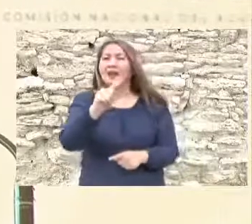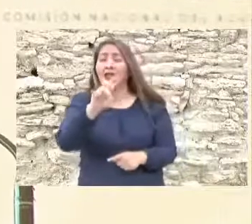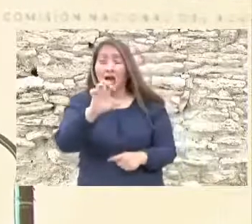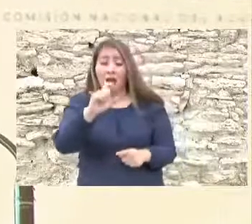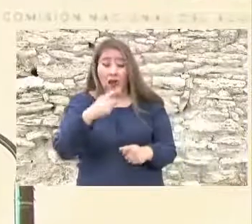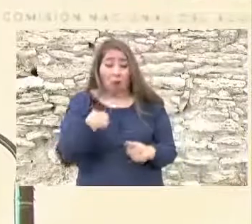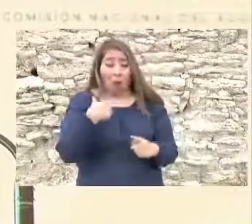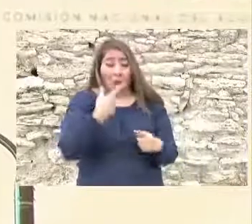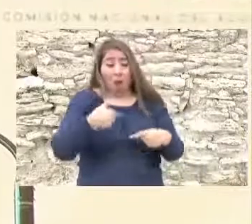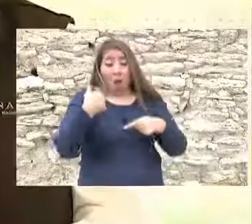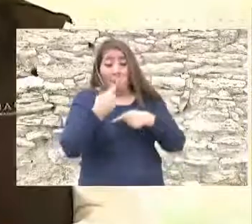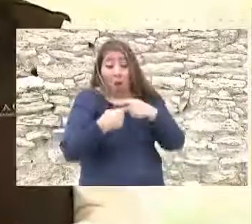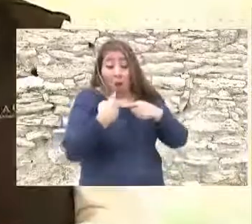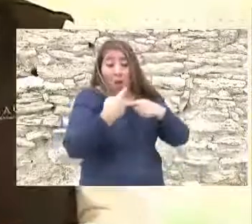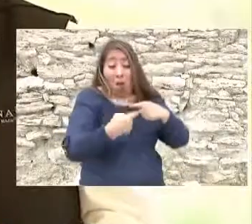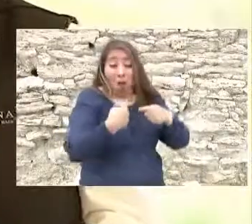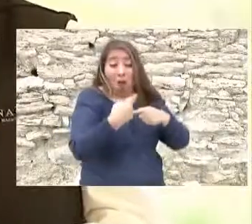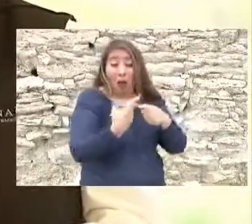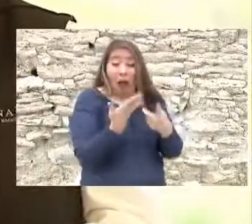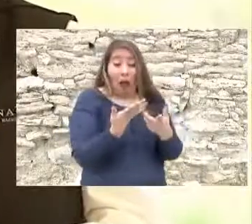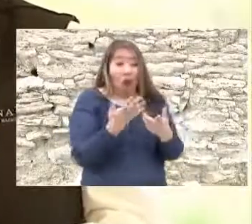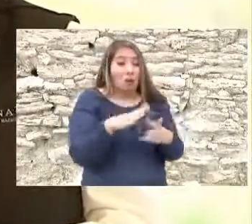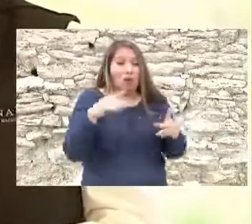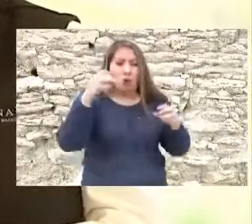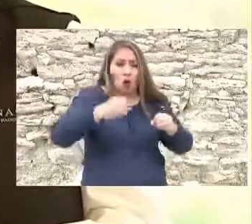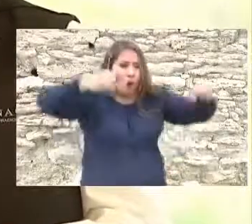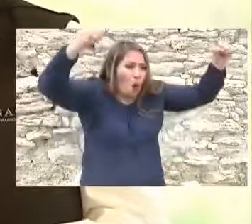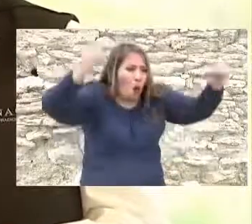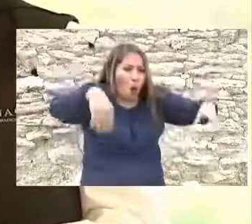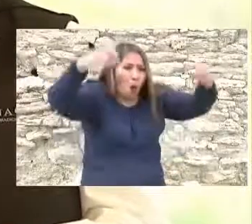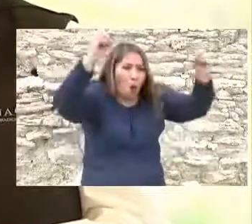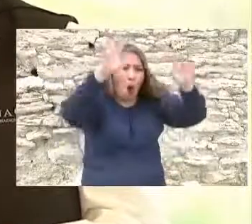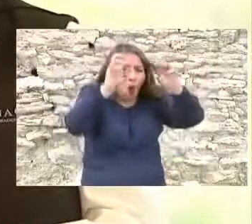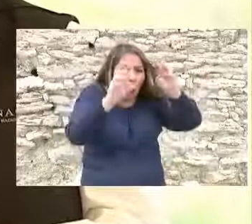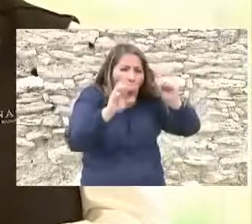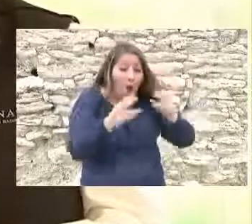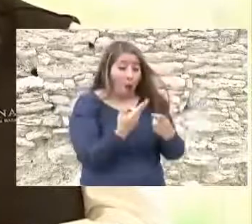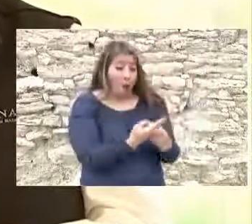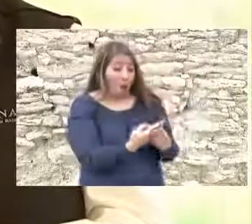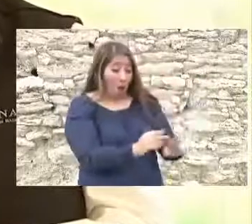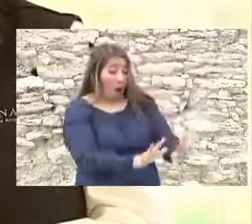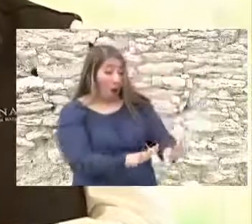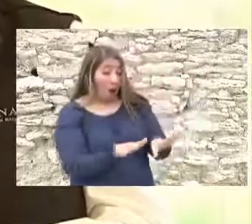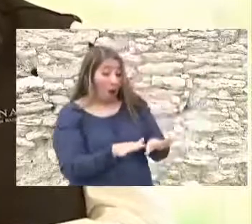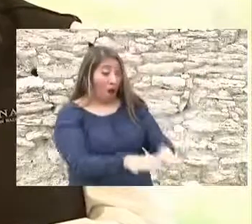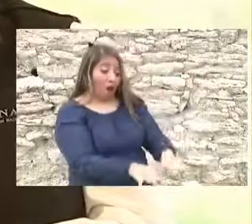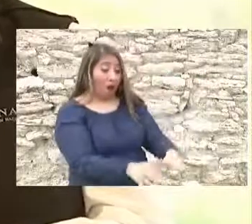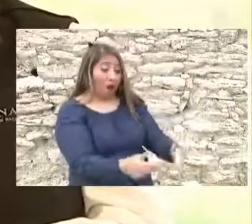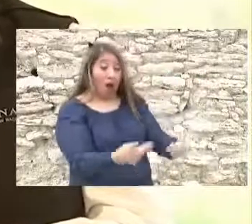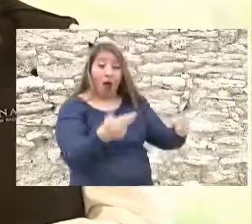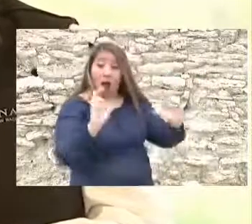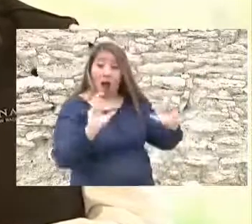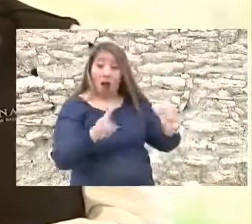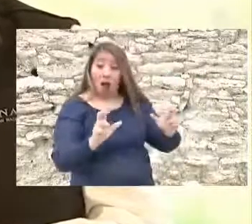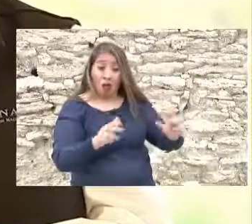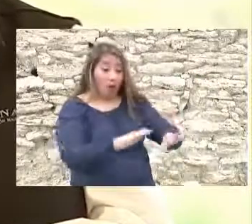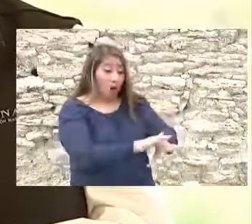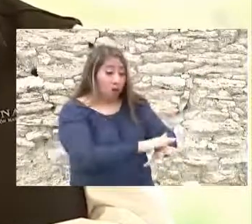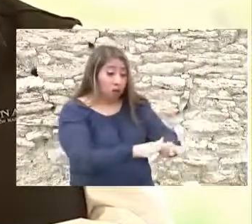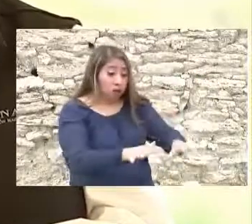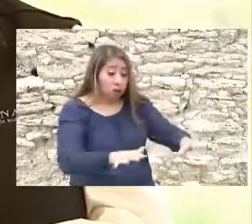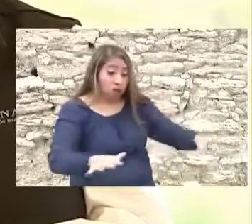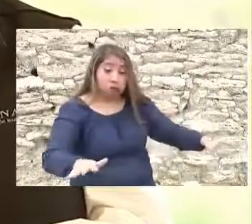sobrevivido dos glaseaciones. Se mantuvieron en el hielo, preservadas, como si el agua les hubiera